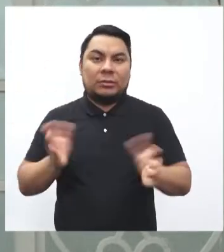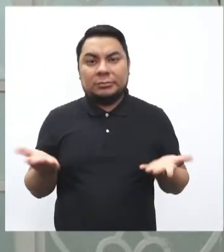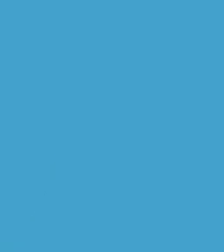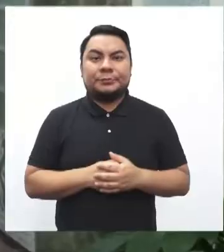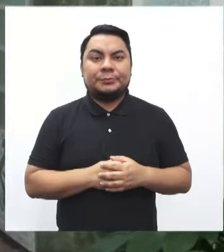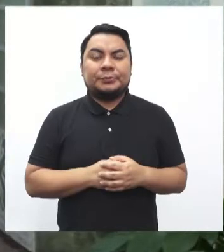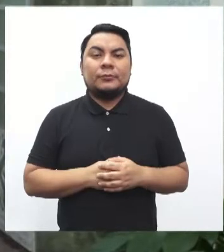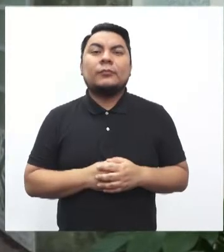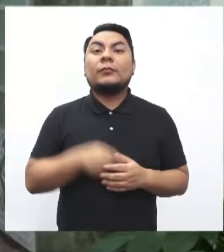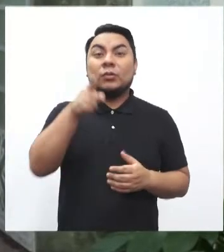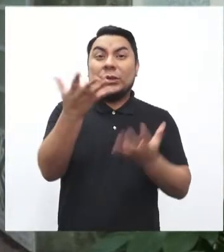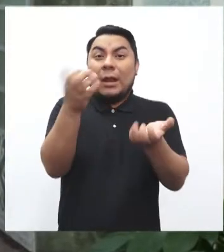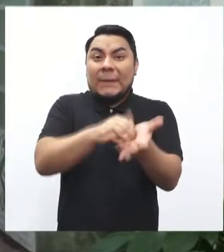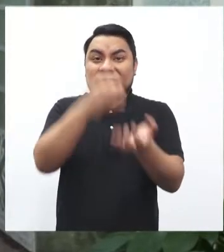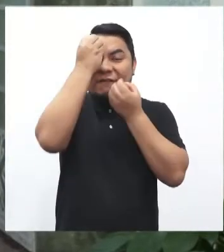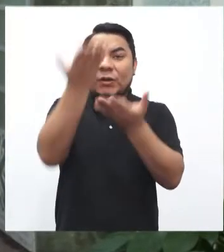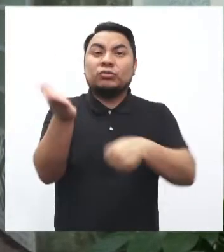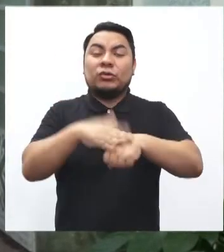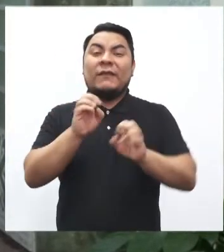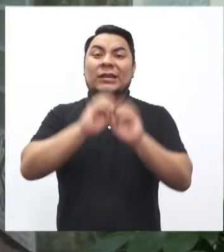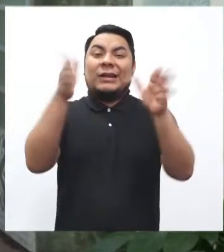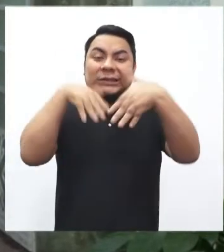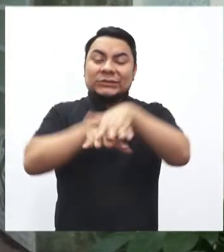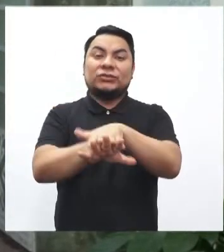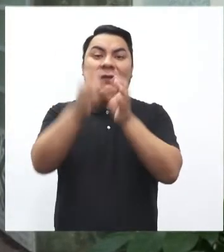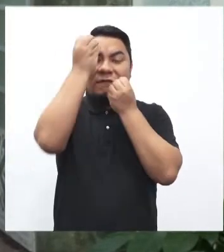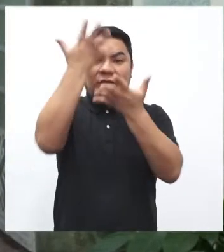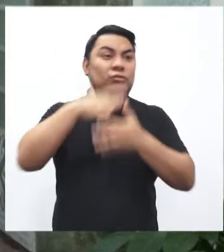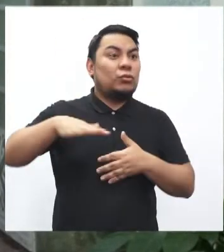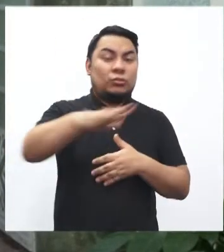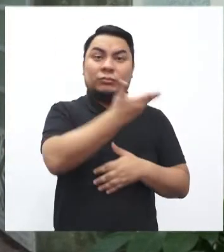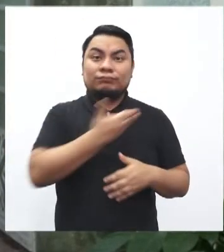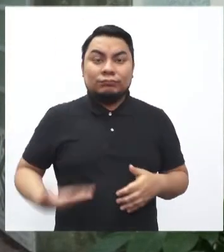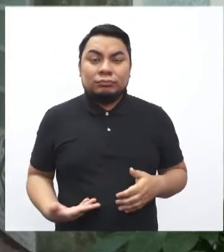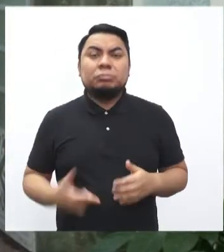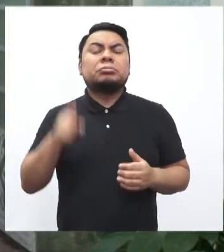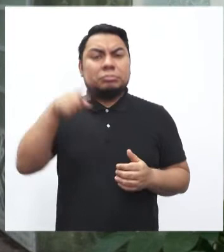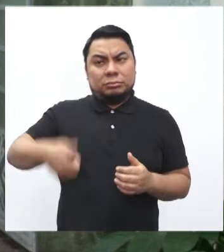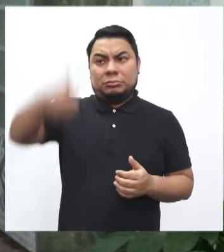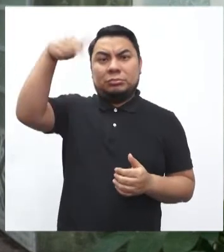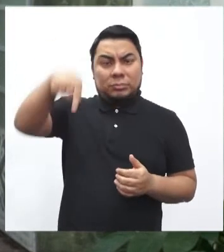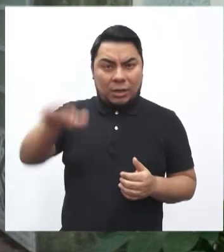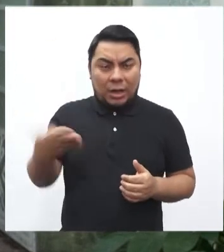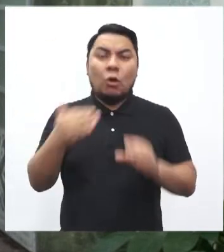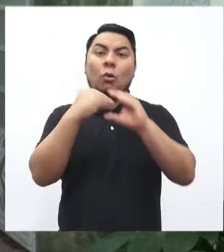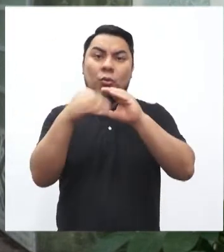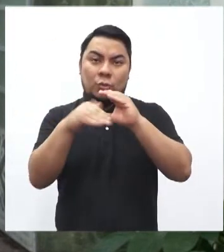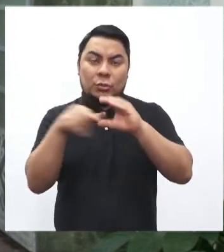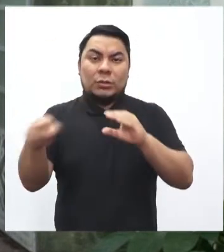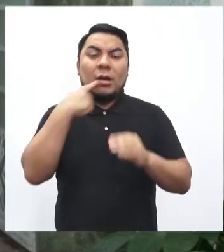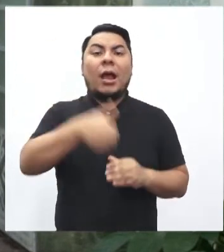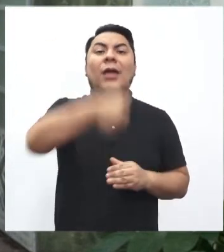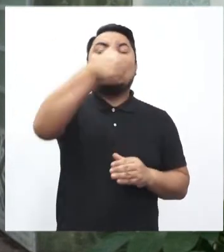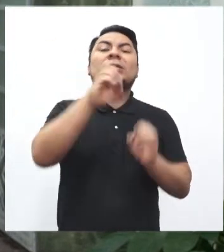pública. Si deseas mayor información sobre transparencia y acceso a la información pública, la Autoridad Nacional cuenta con un correo electrónico